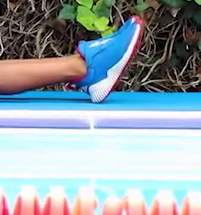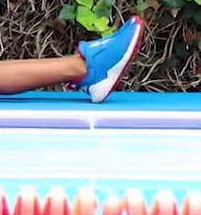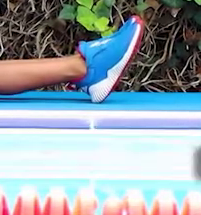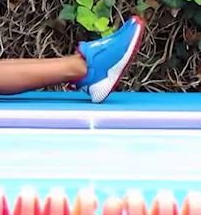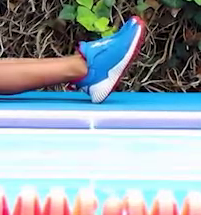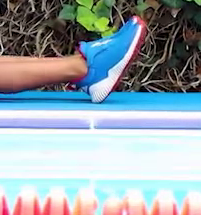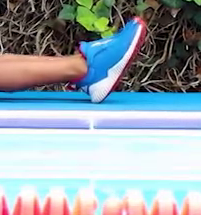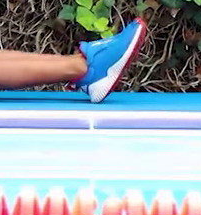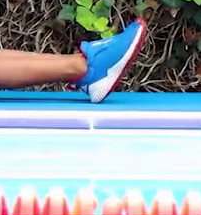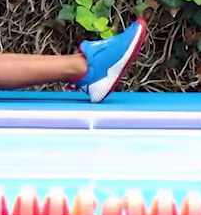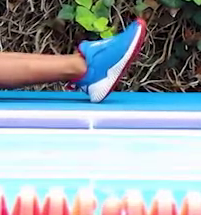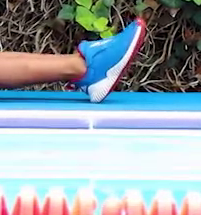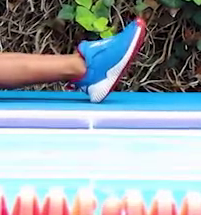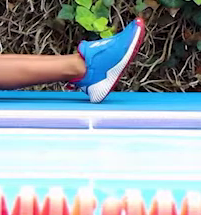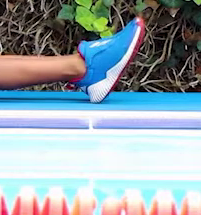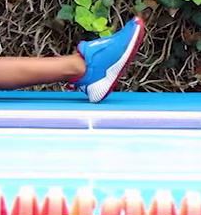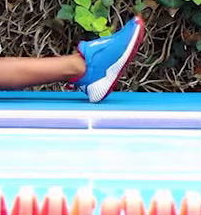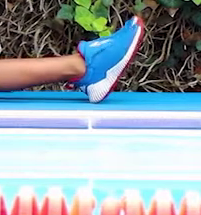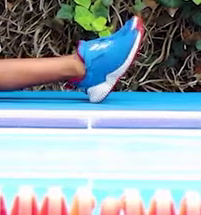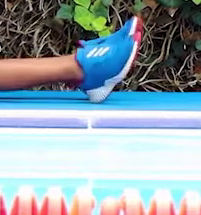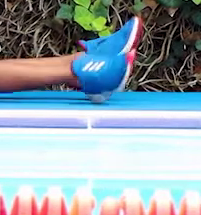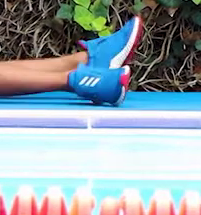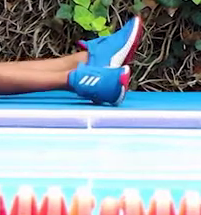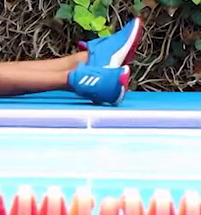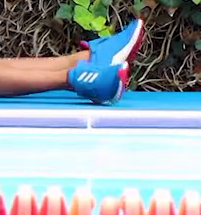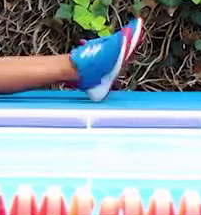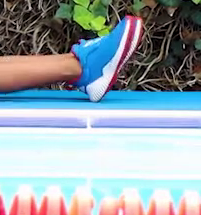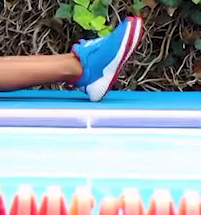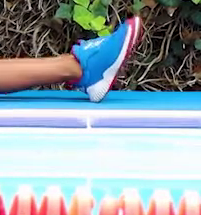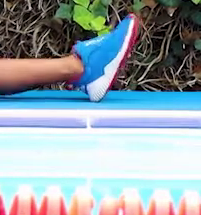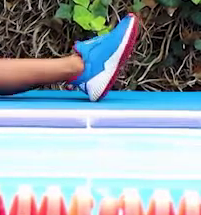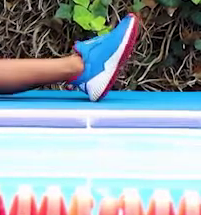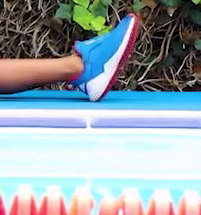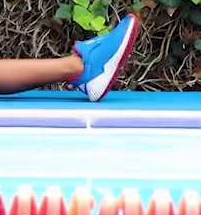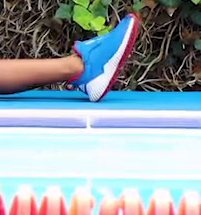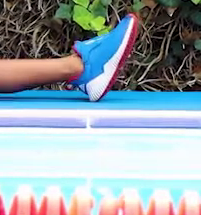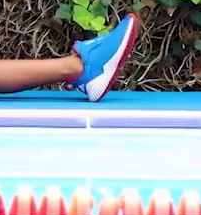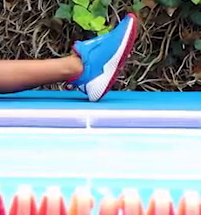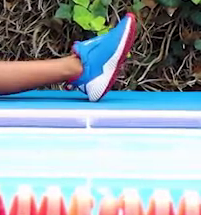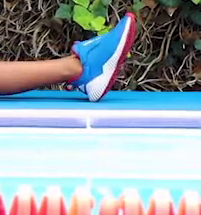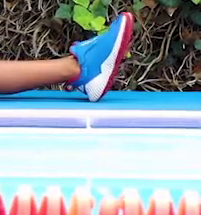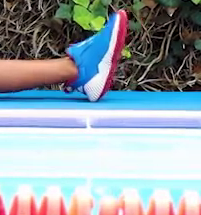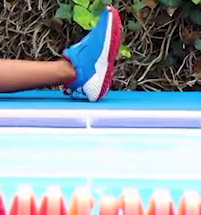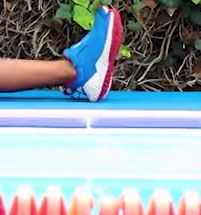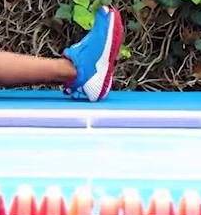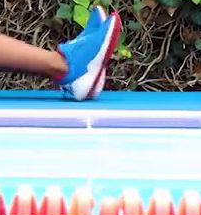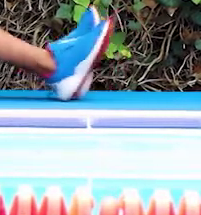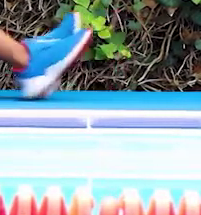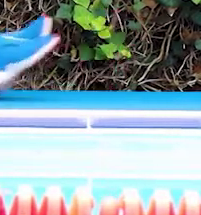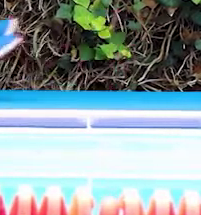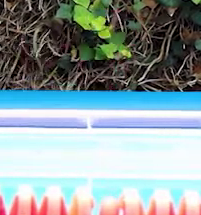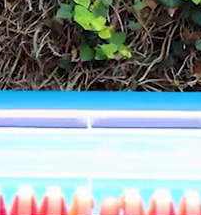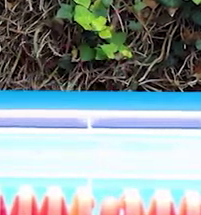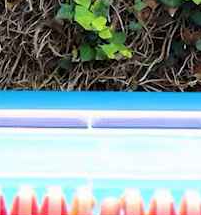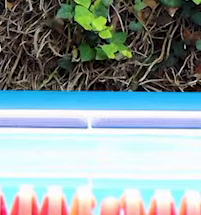Exhala. Prepárate para la siguiente. Tres repeticiones. Una,